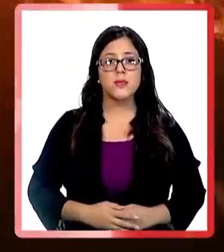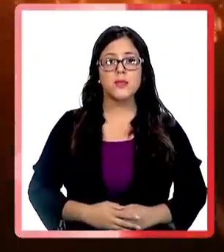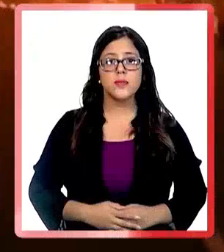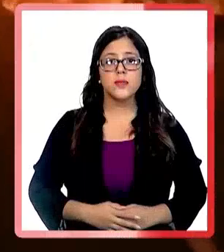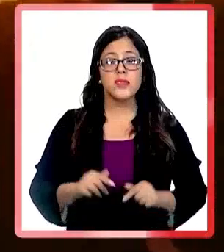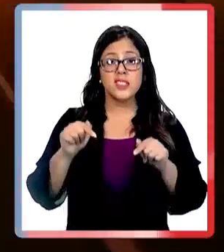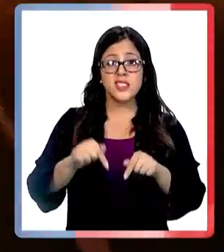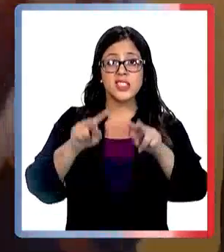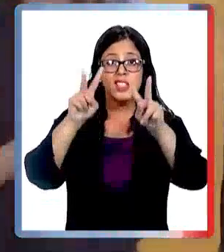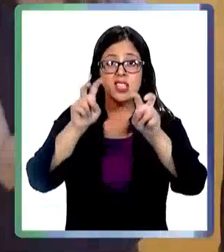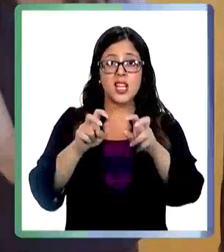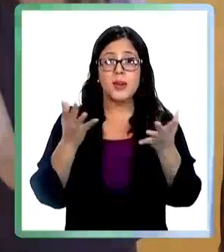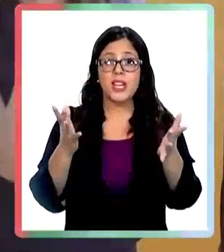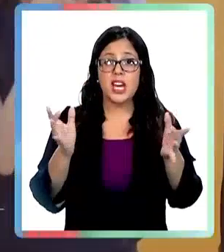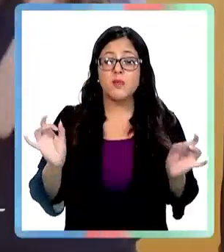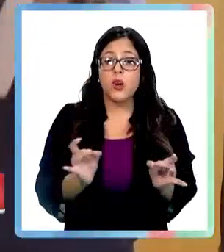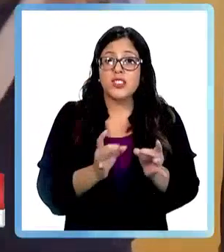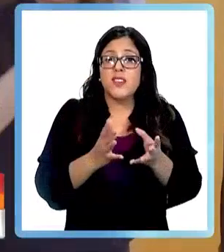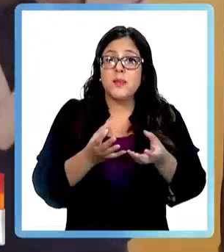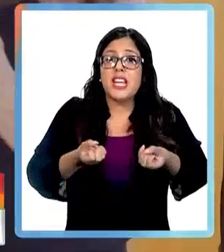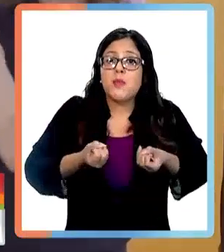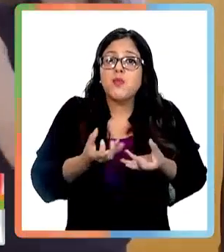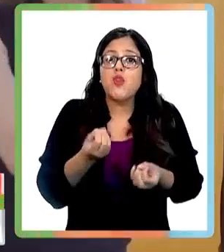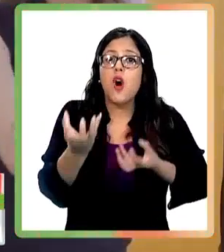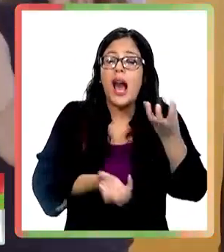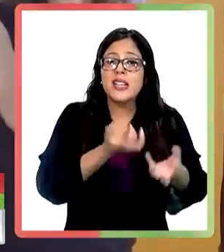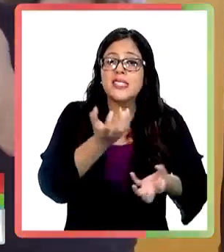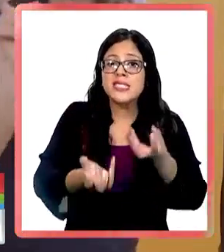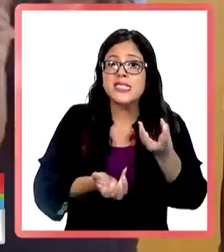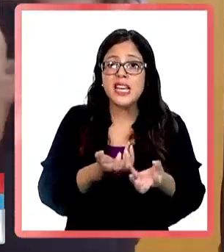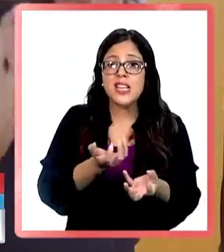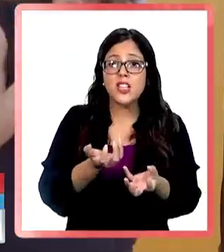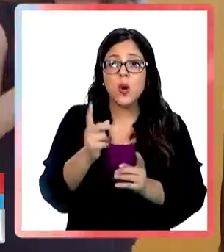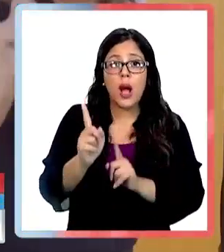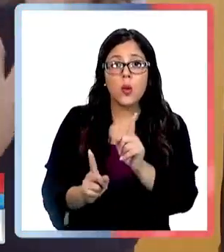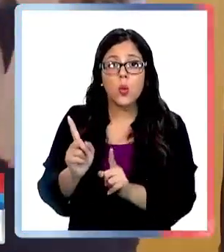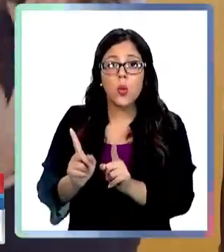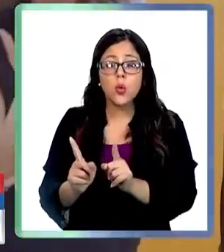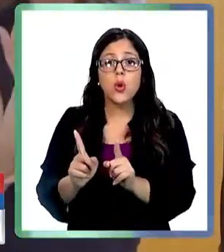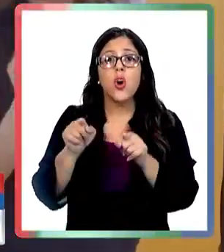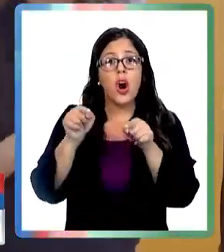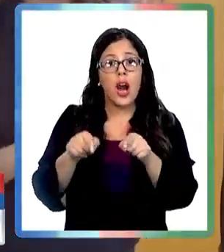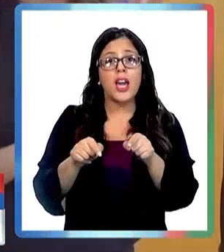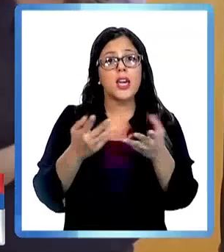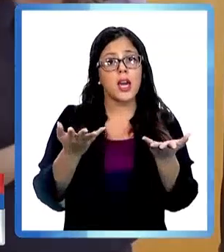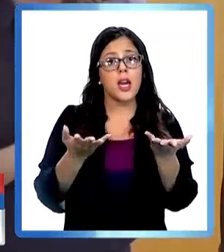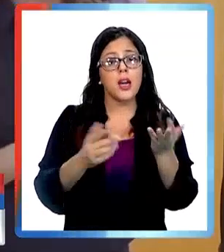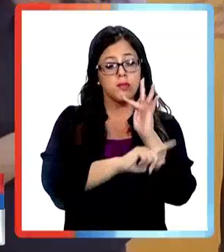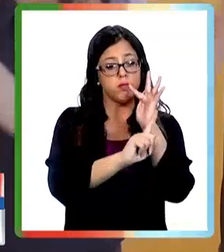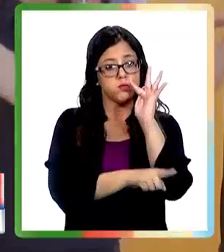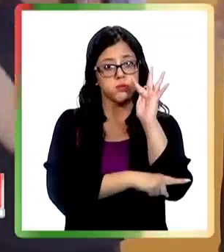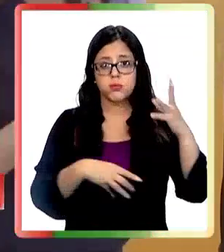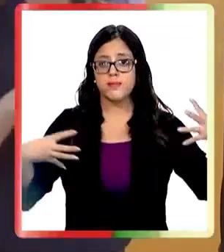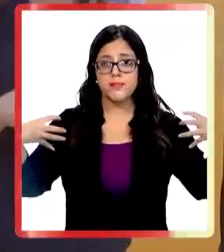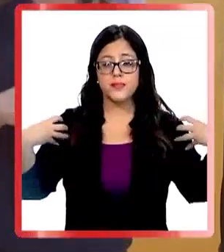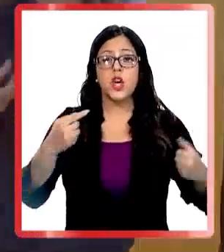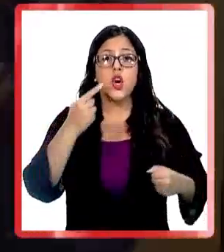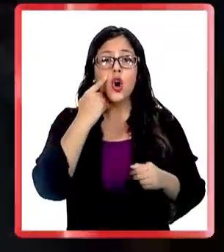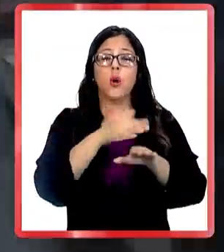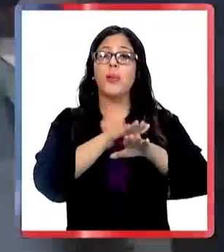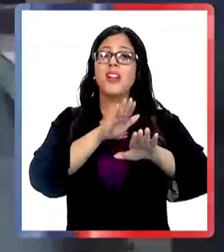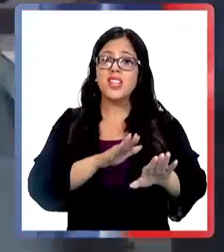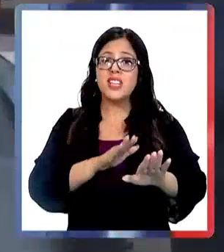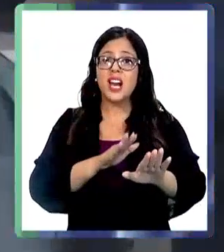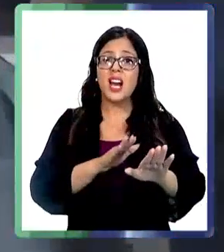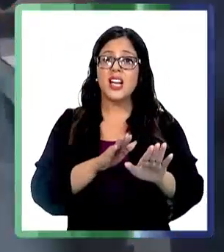investigando. Si Corma tiene antecedentes respecto a la intencionalidad de los incendios, los coloque a disposición del Ministerio Público.